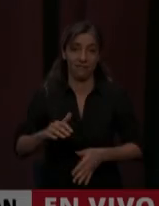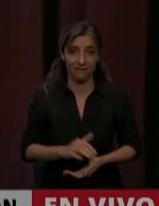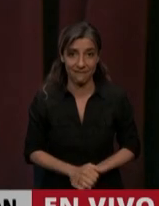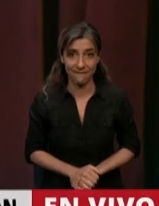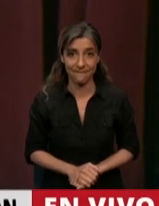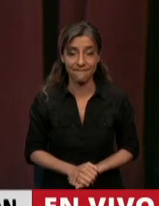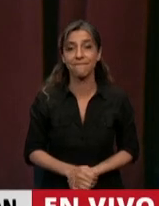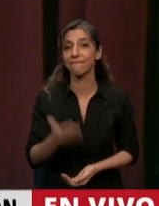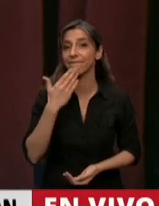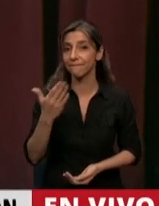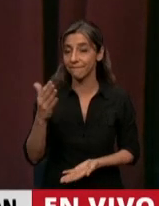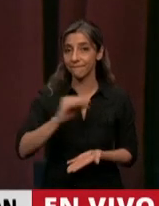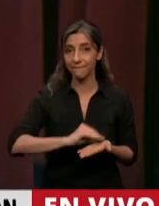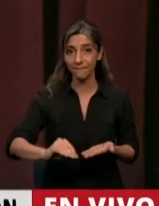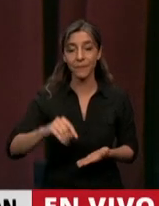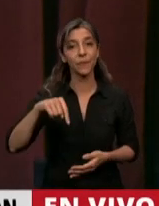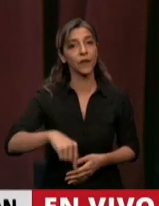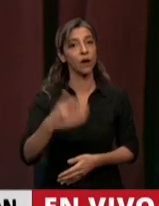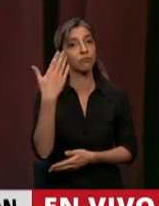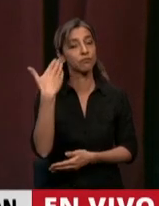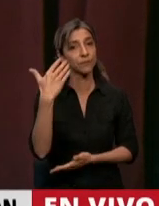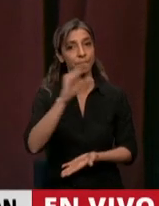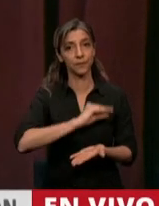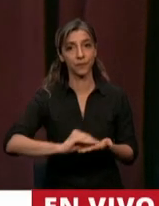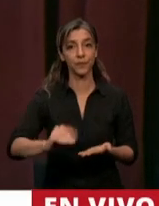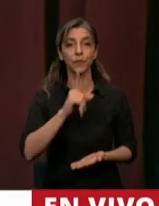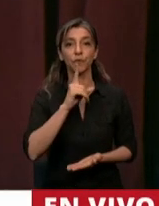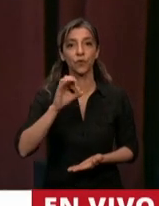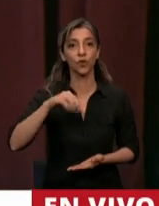En el uso de la palabra, diputado Pablo Gabriel Tonelli.